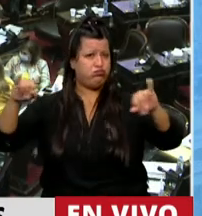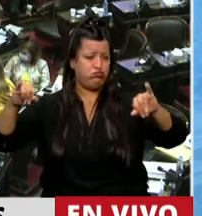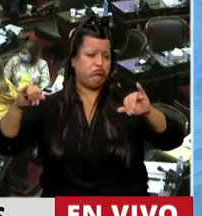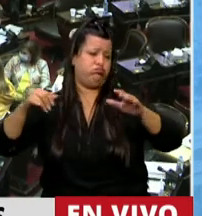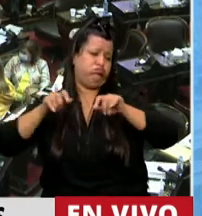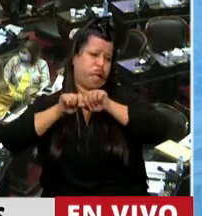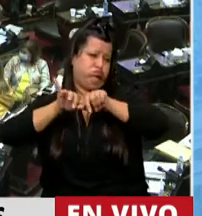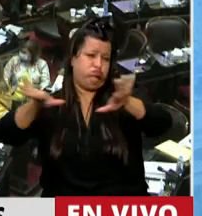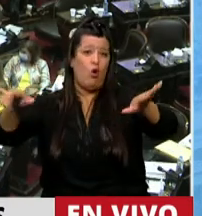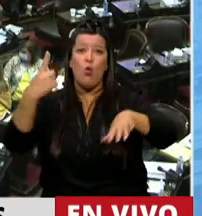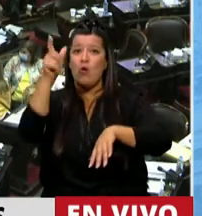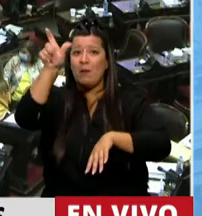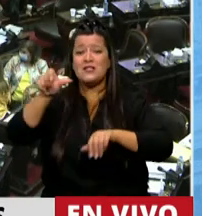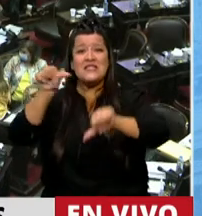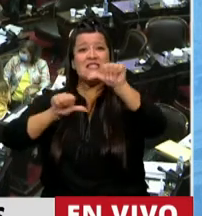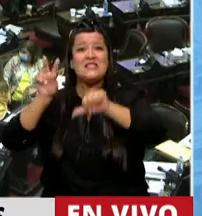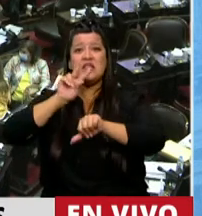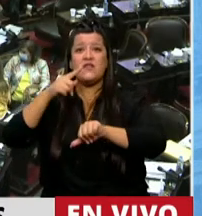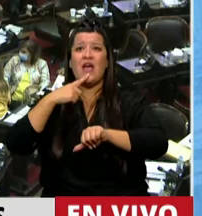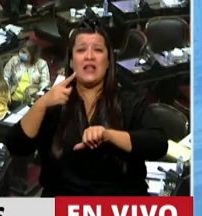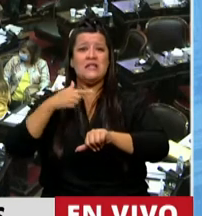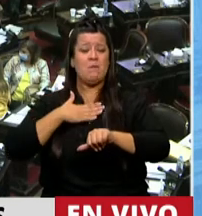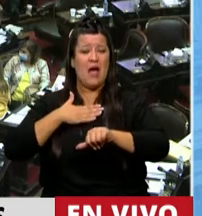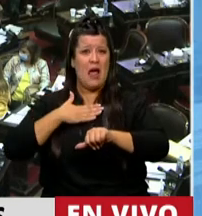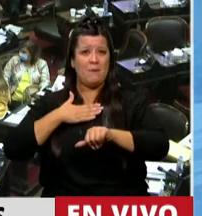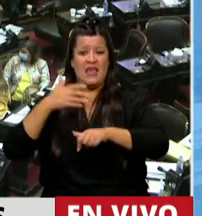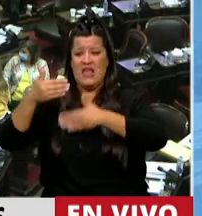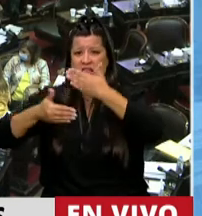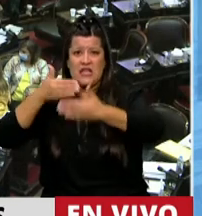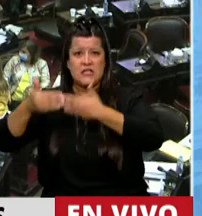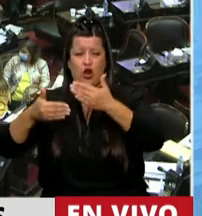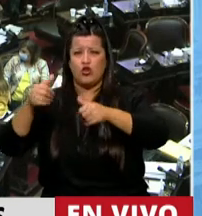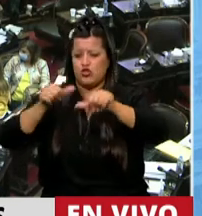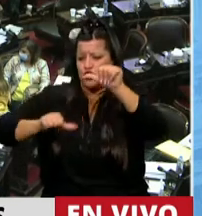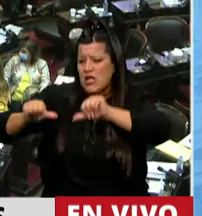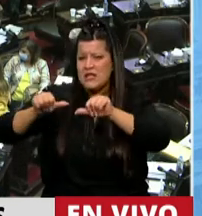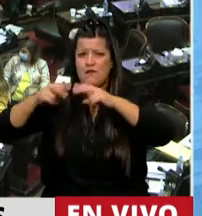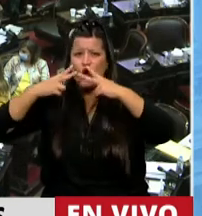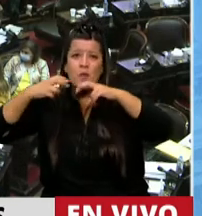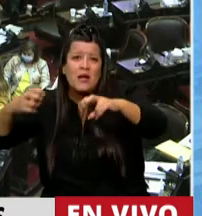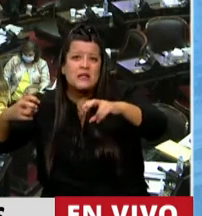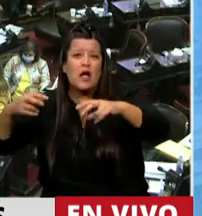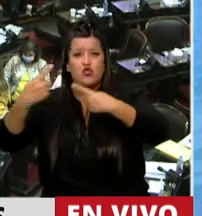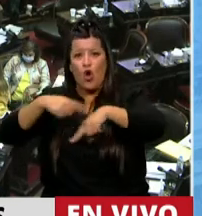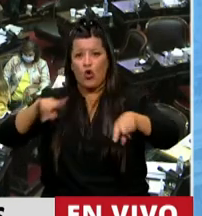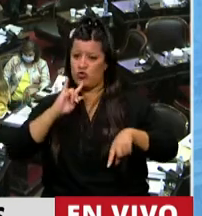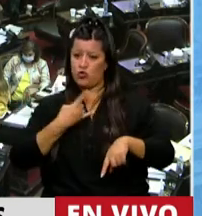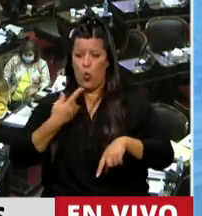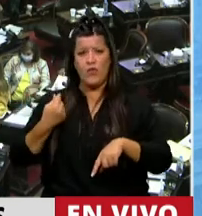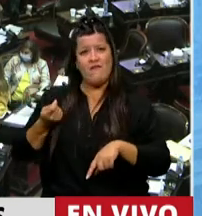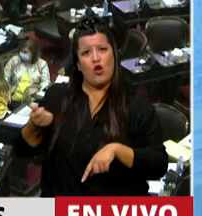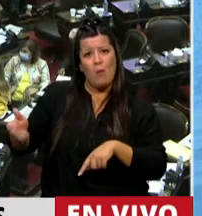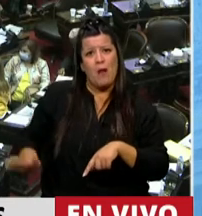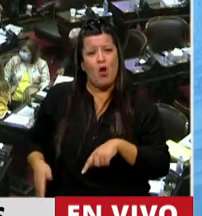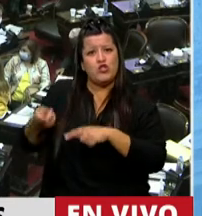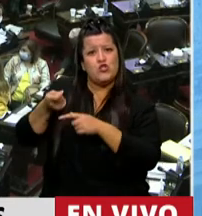lados, una científica que decía que tenía que poner para su desarrollo científico y de investigación, los insumos, los tenía que comprar en su propio